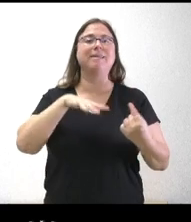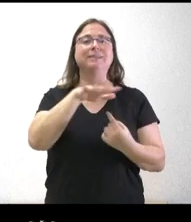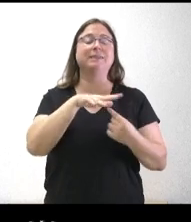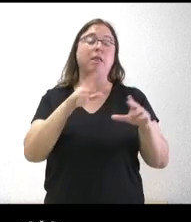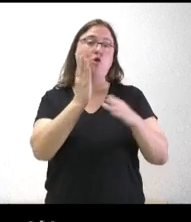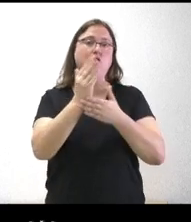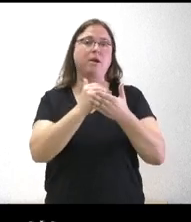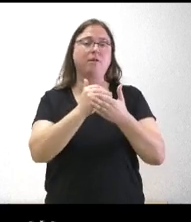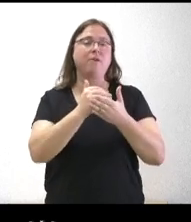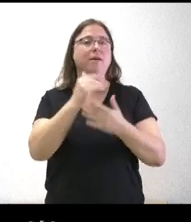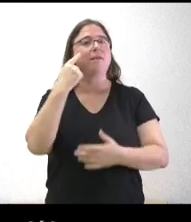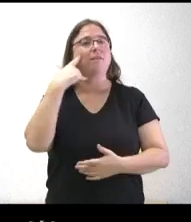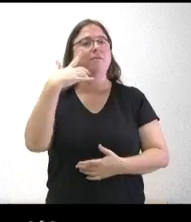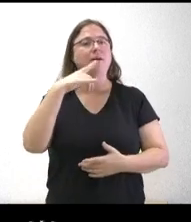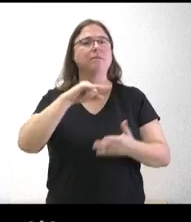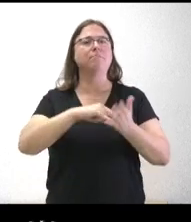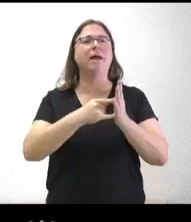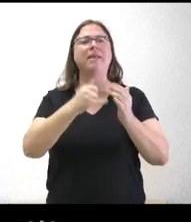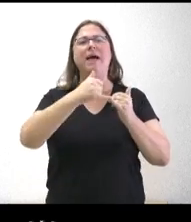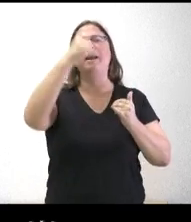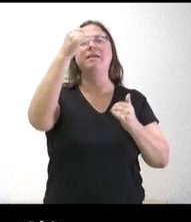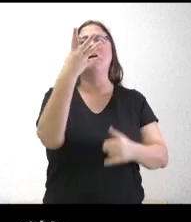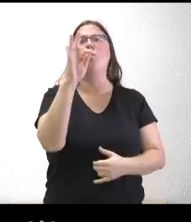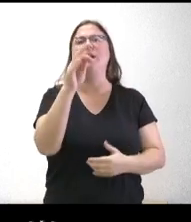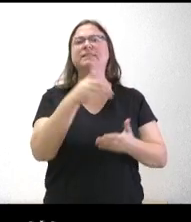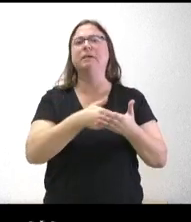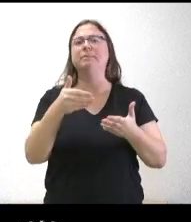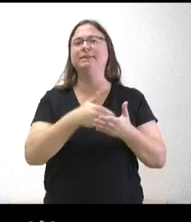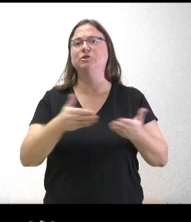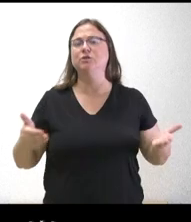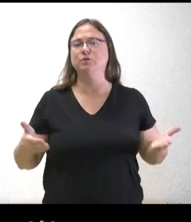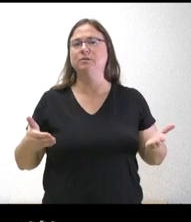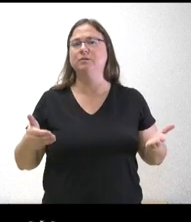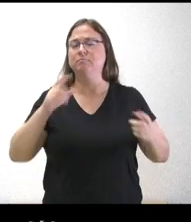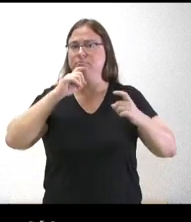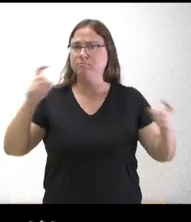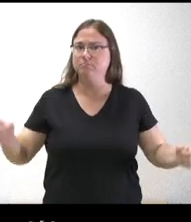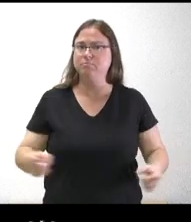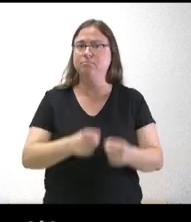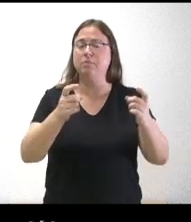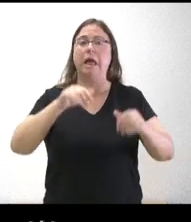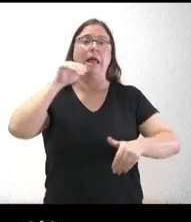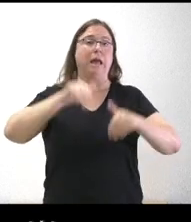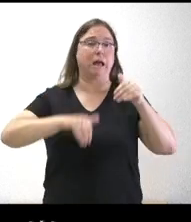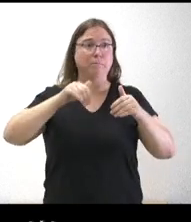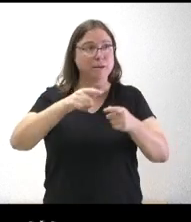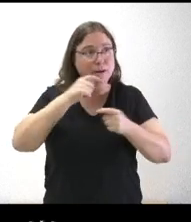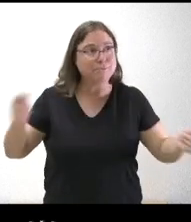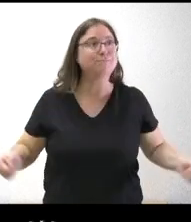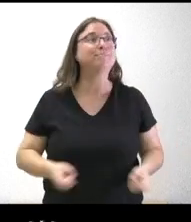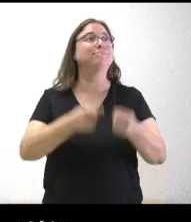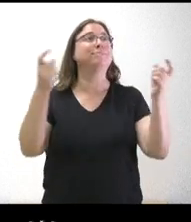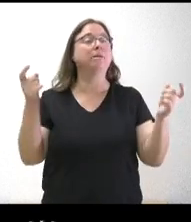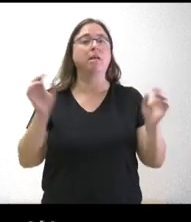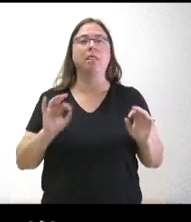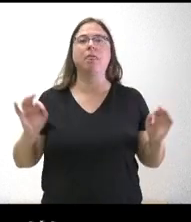el famoso plan de la raya de 40 millones él lo anunció en la campaña electoral no se ha vuelto a saber nada de él no